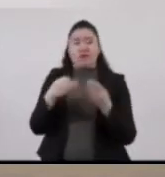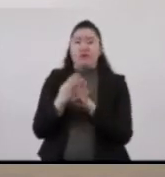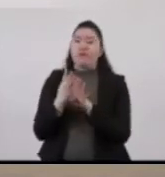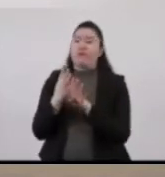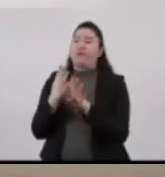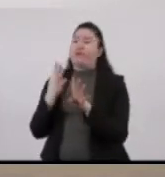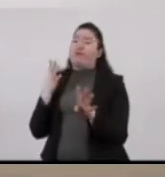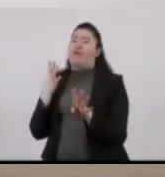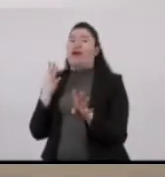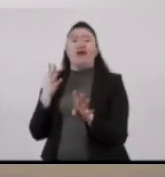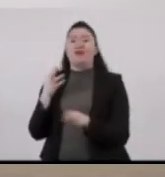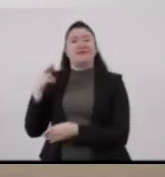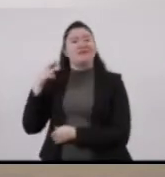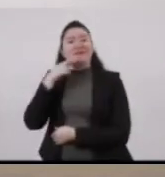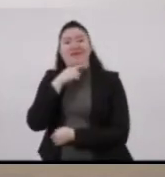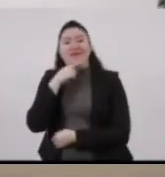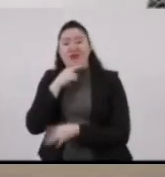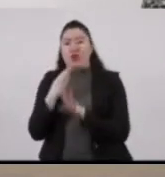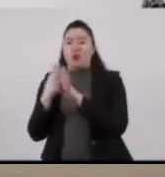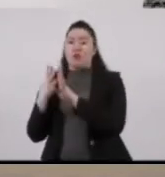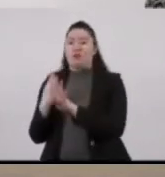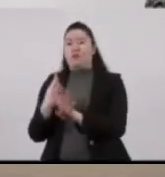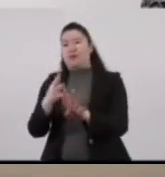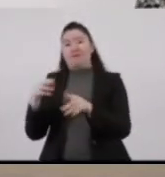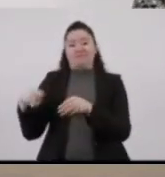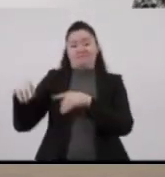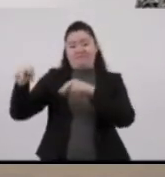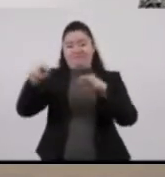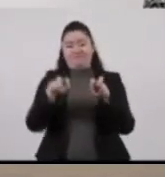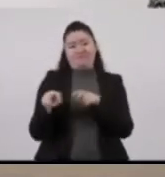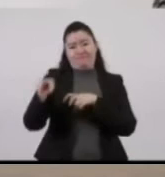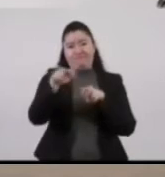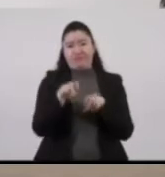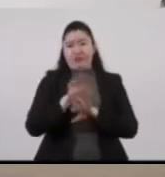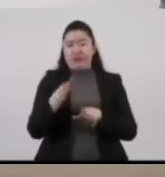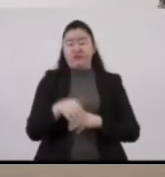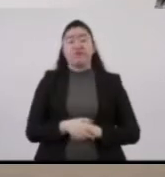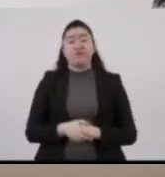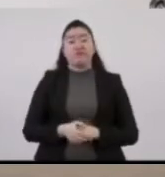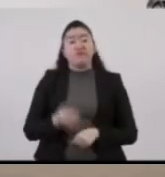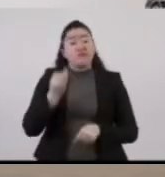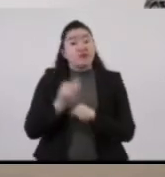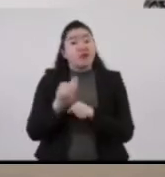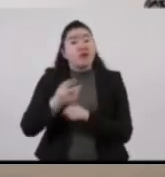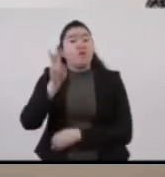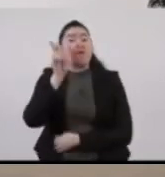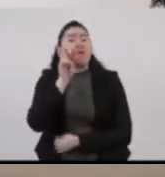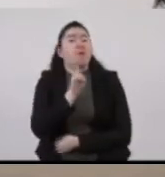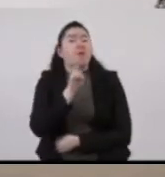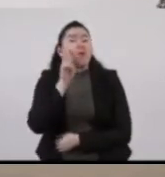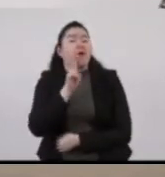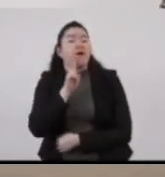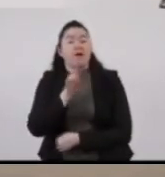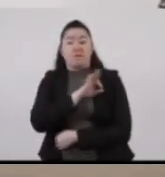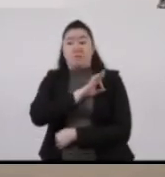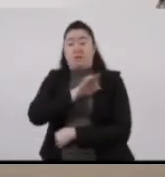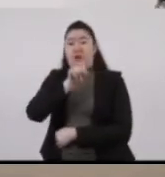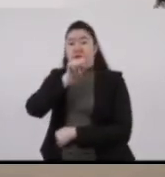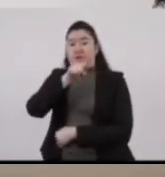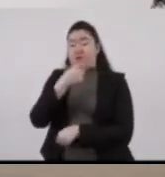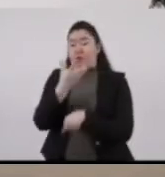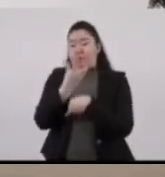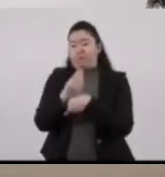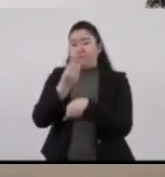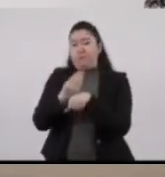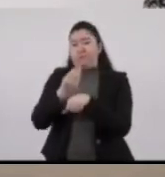menor. Vamos a seguir haciendo las pruebas, insisto, estamos todavía en pruebas operativas. Eso quiere decir que se puede ir ajustando el